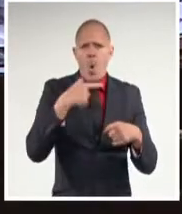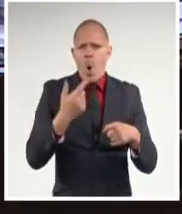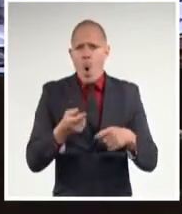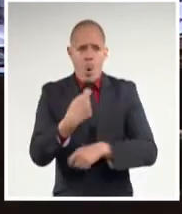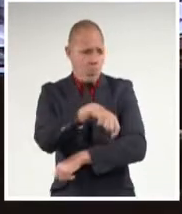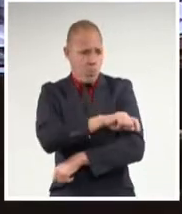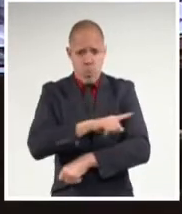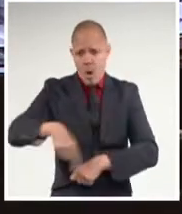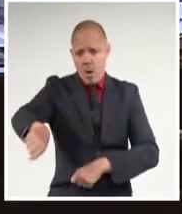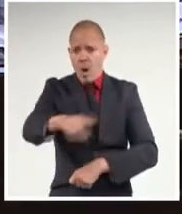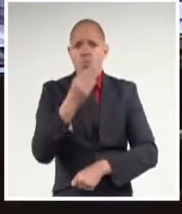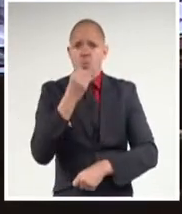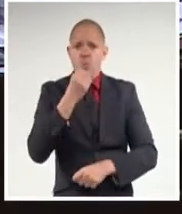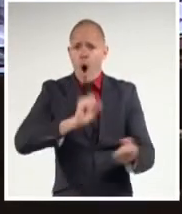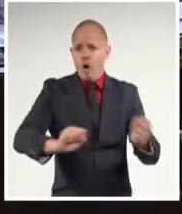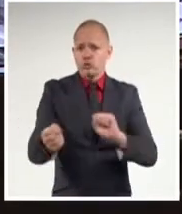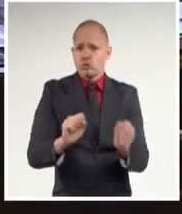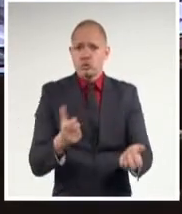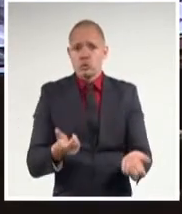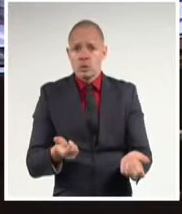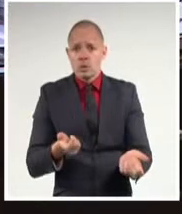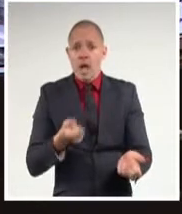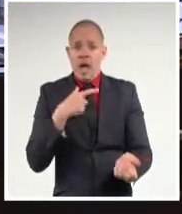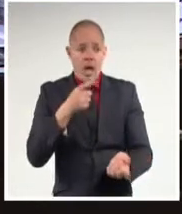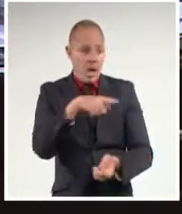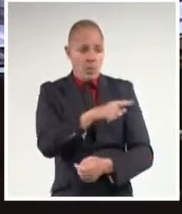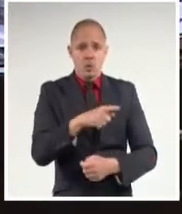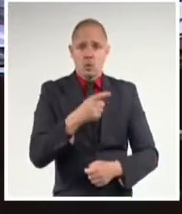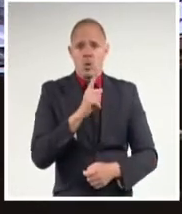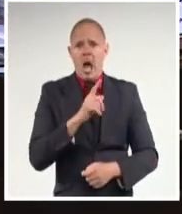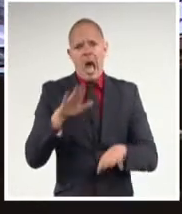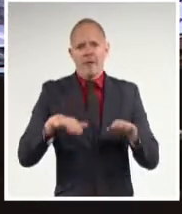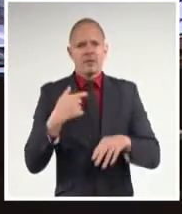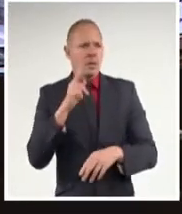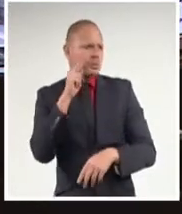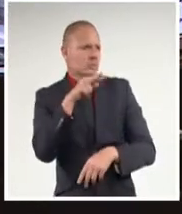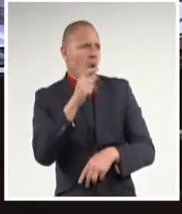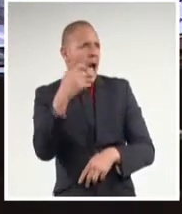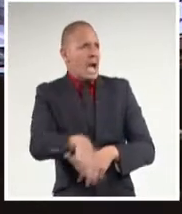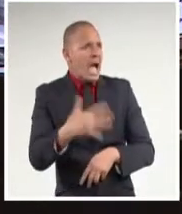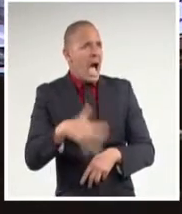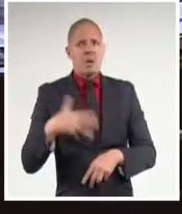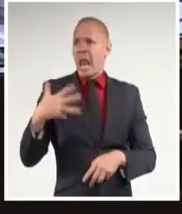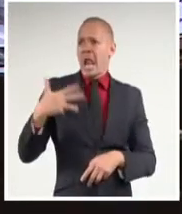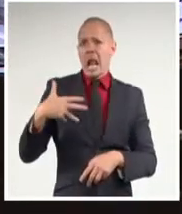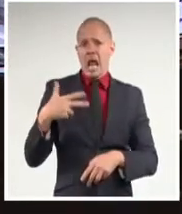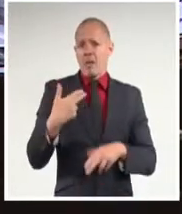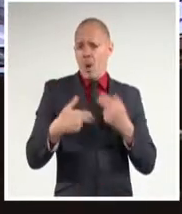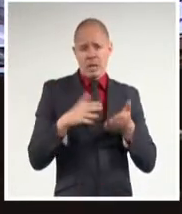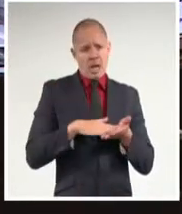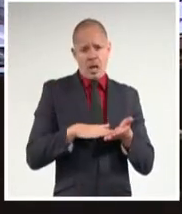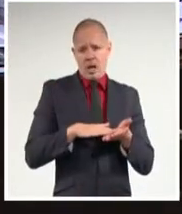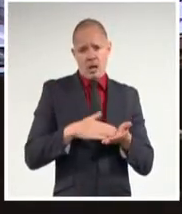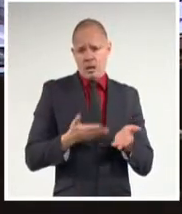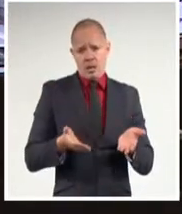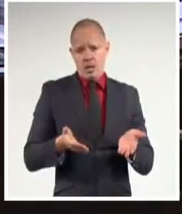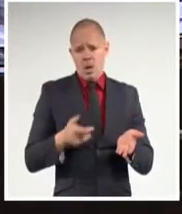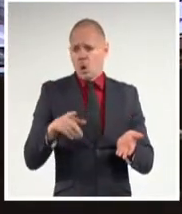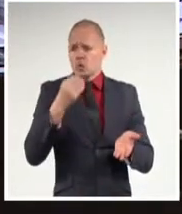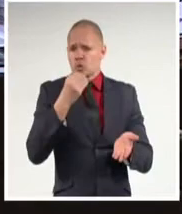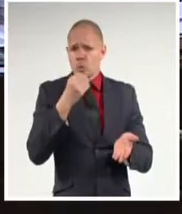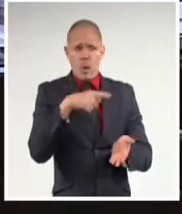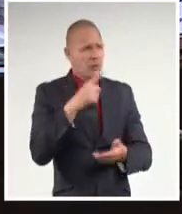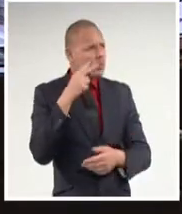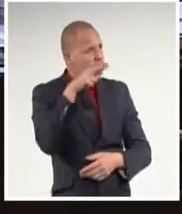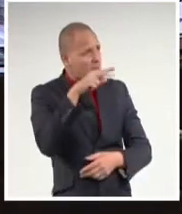control popular sobre los precios y que el pueblo enfrente junto a los funcionarios públicos y a las instituciones que están para eso